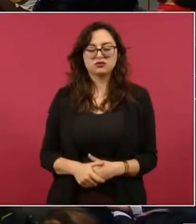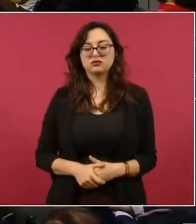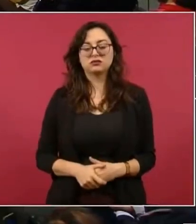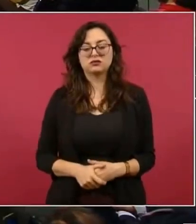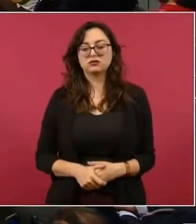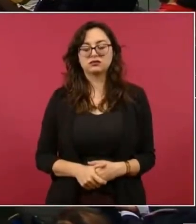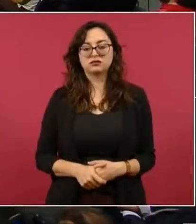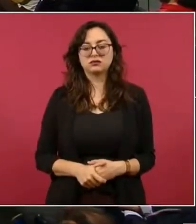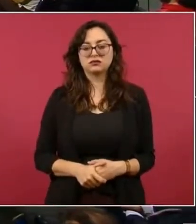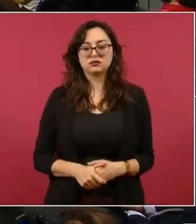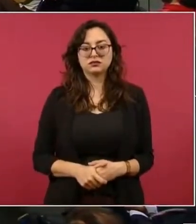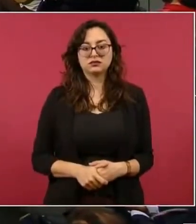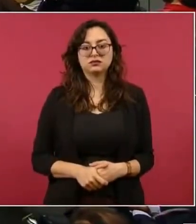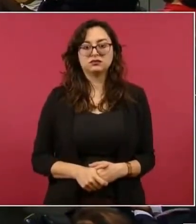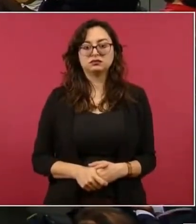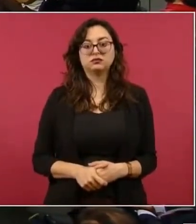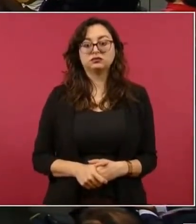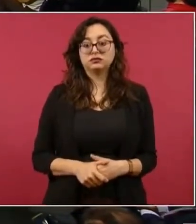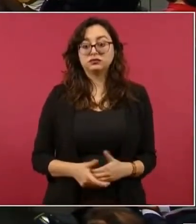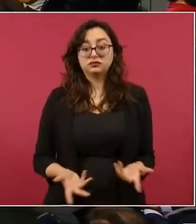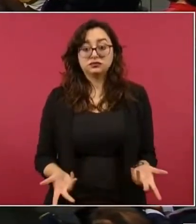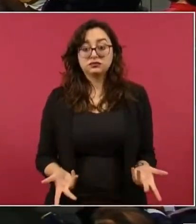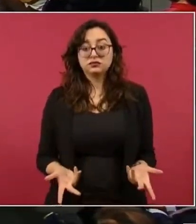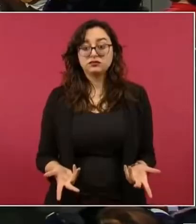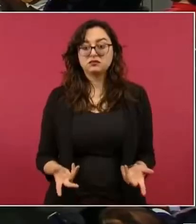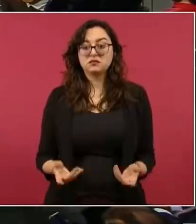Porque es pura extravagancia.